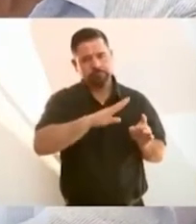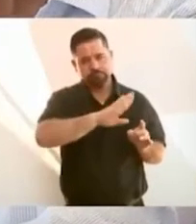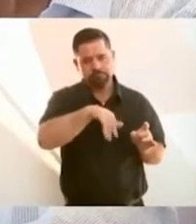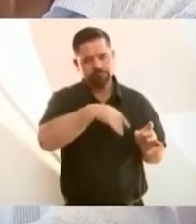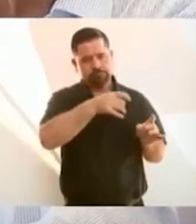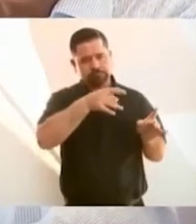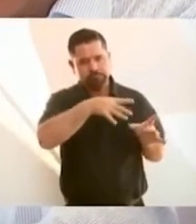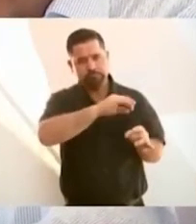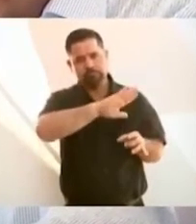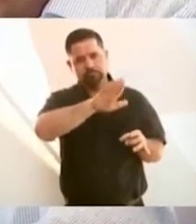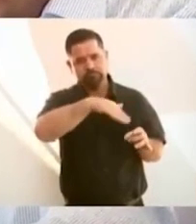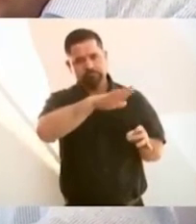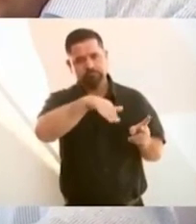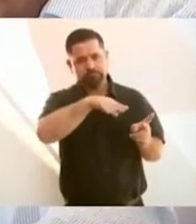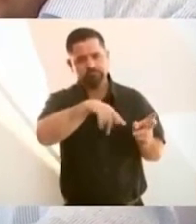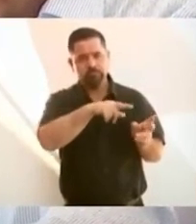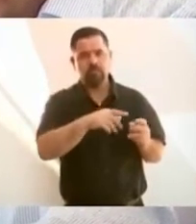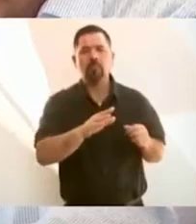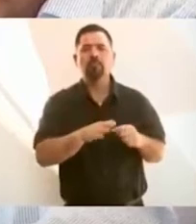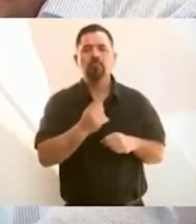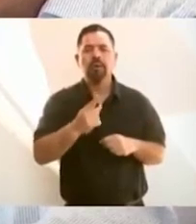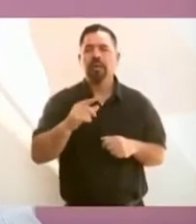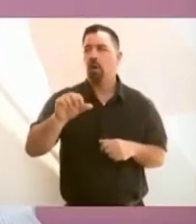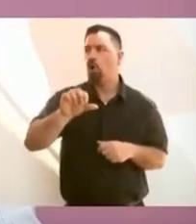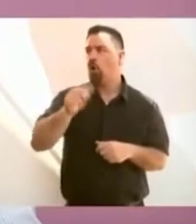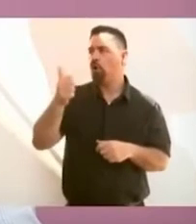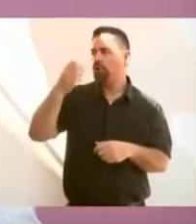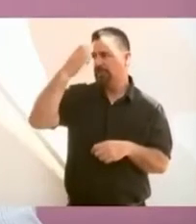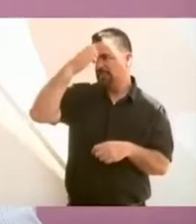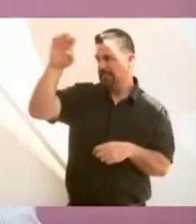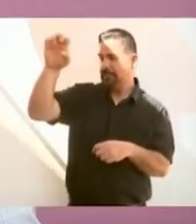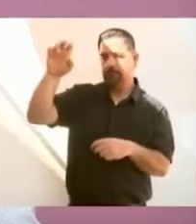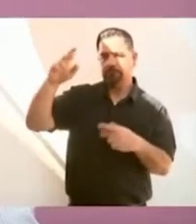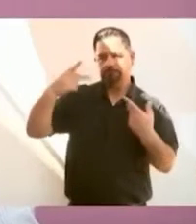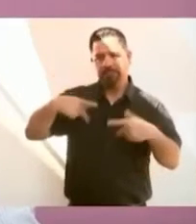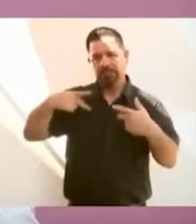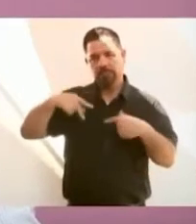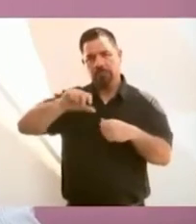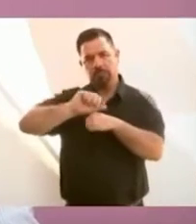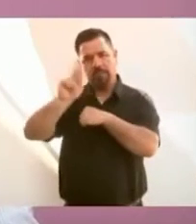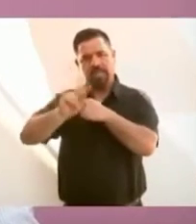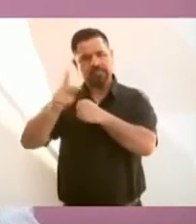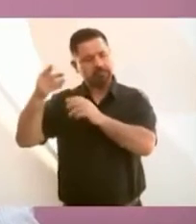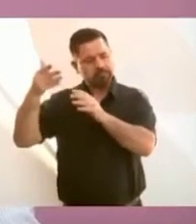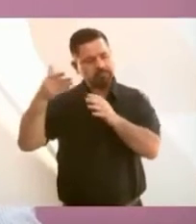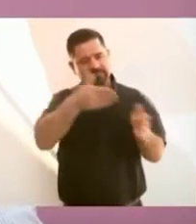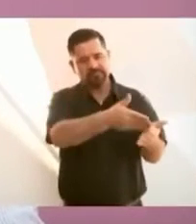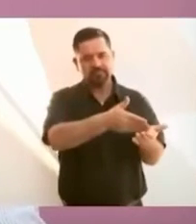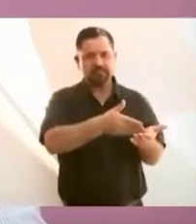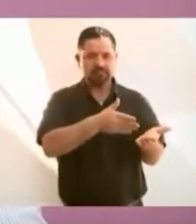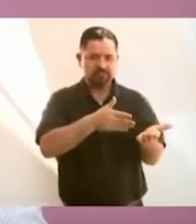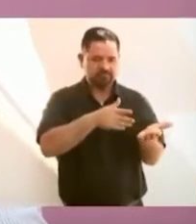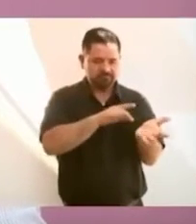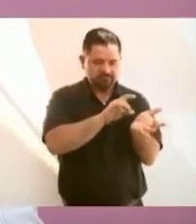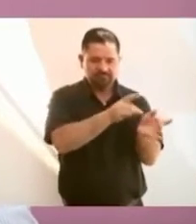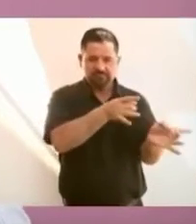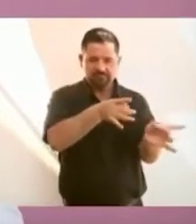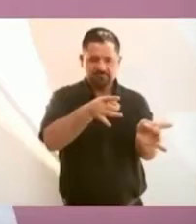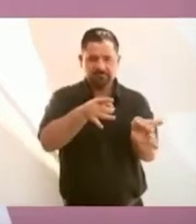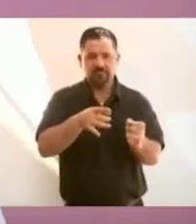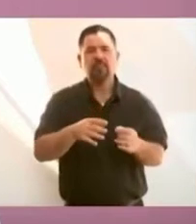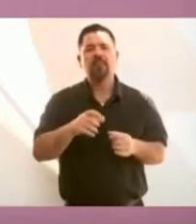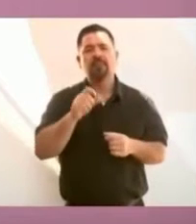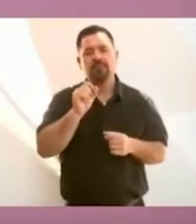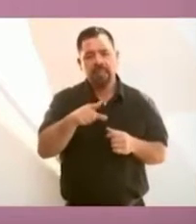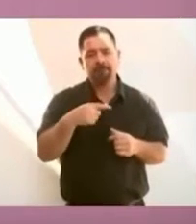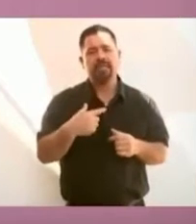invasión extranjera y también en los tiempos posteriores a